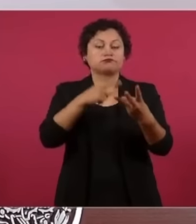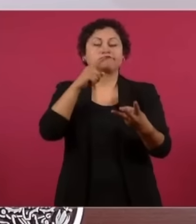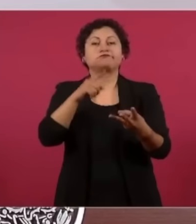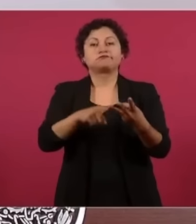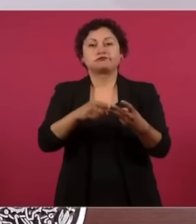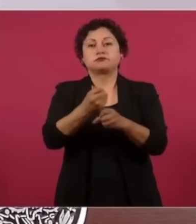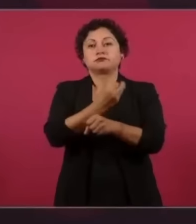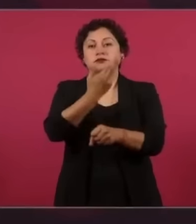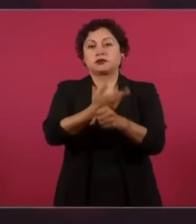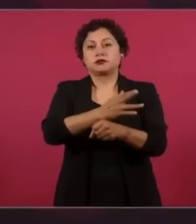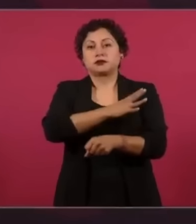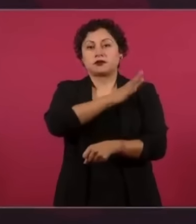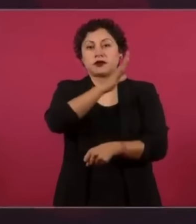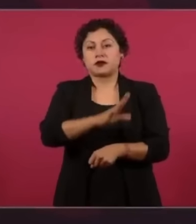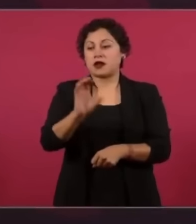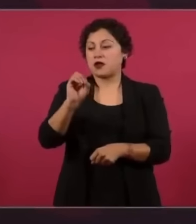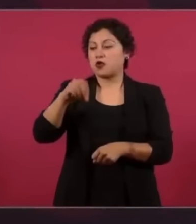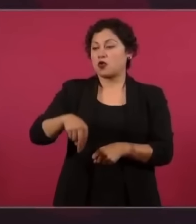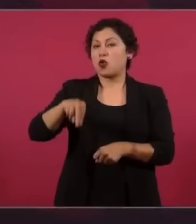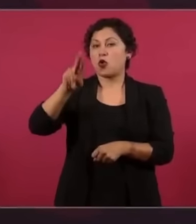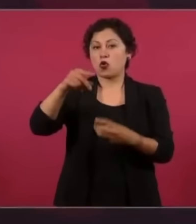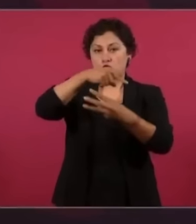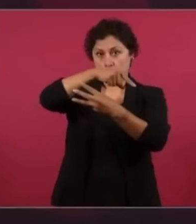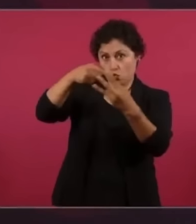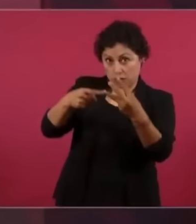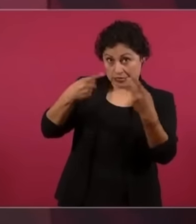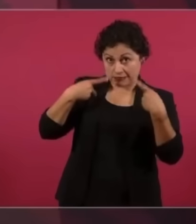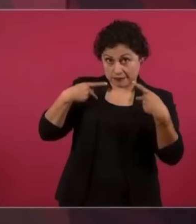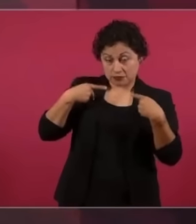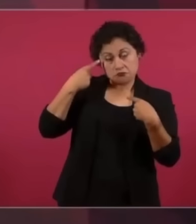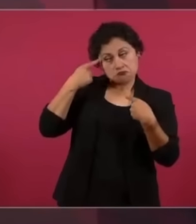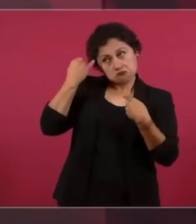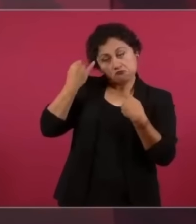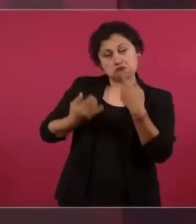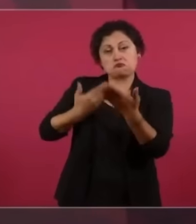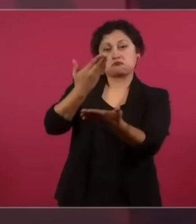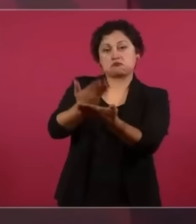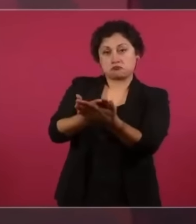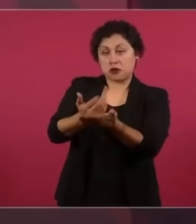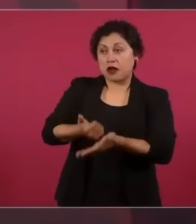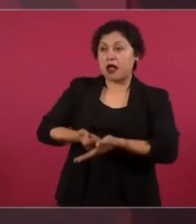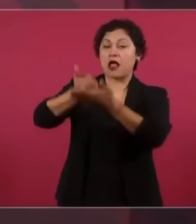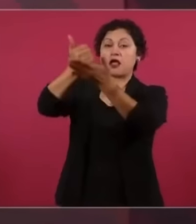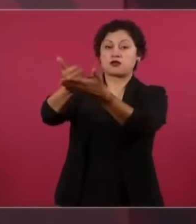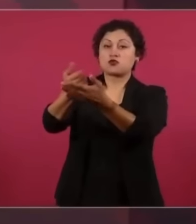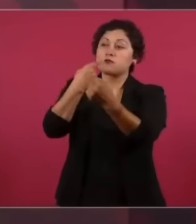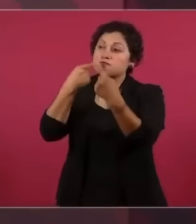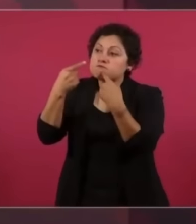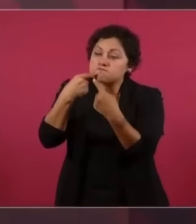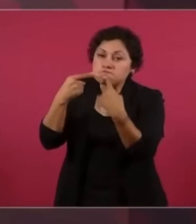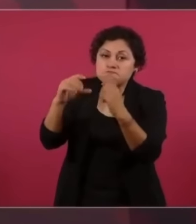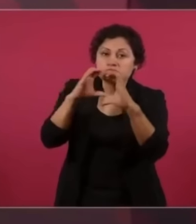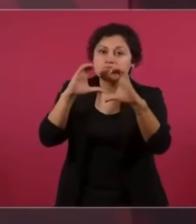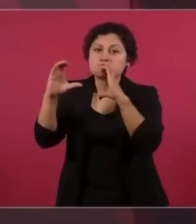secretario general de Naciones Unidas, para que los tres establecieran comunicación y buscaran